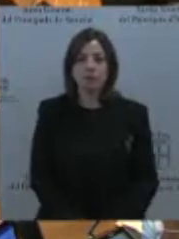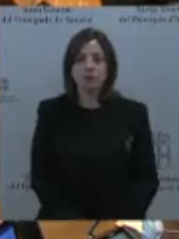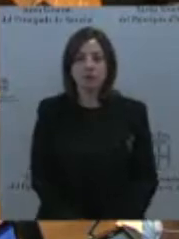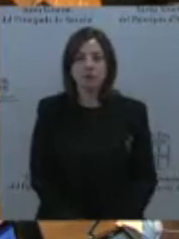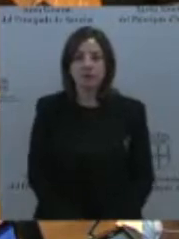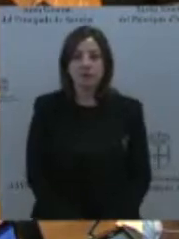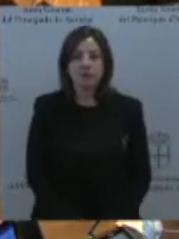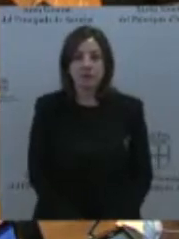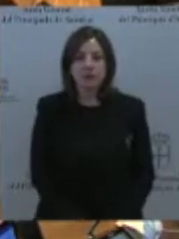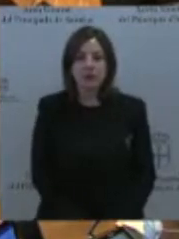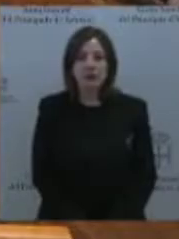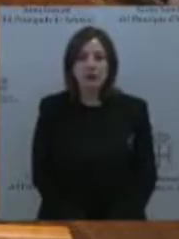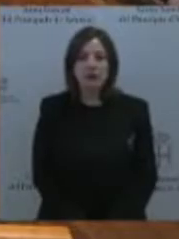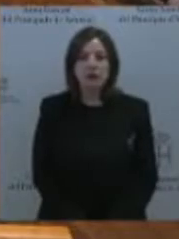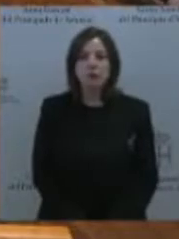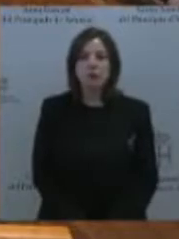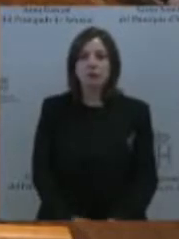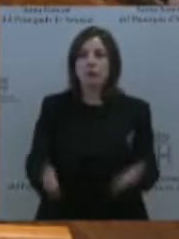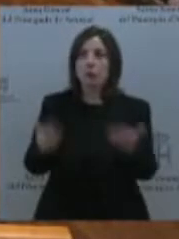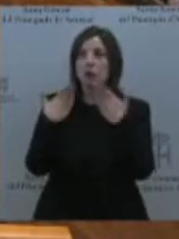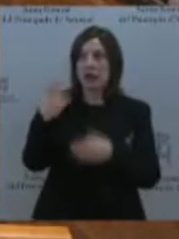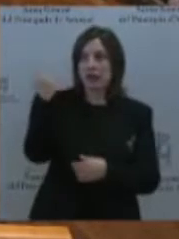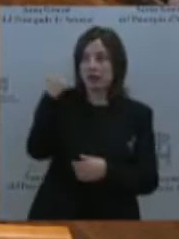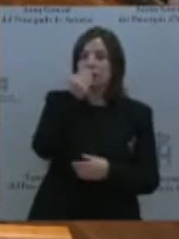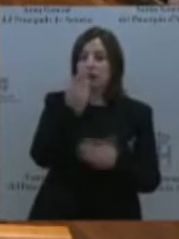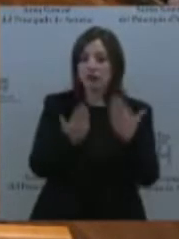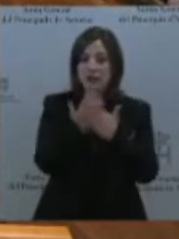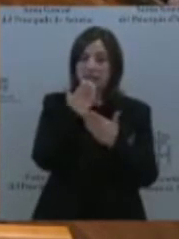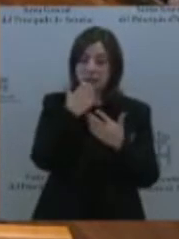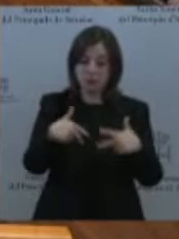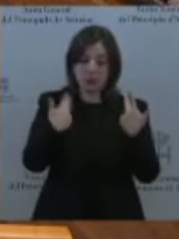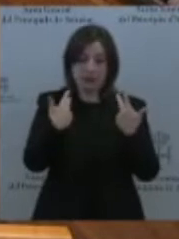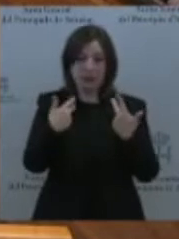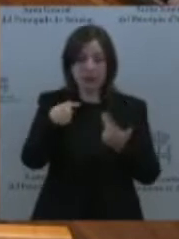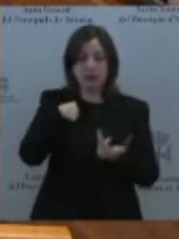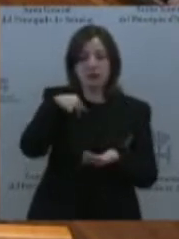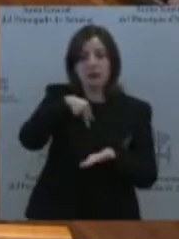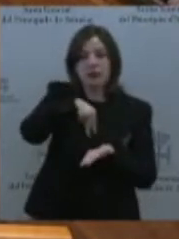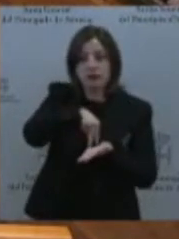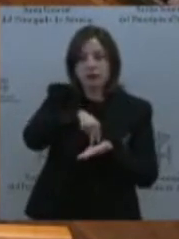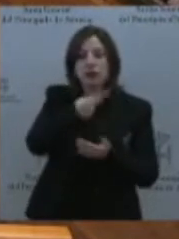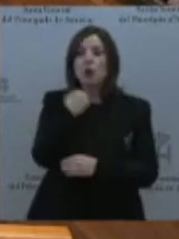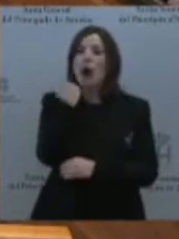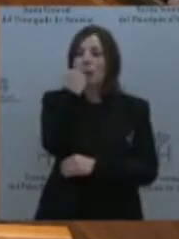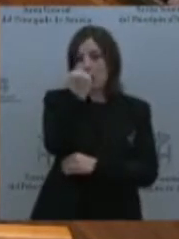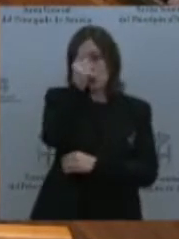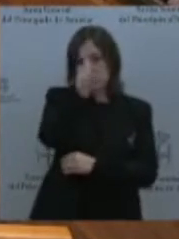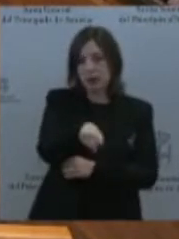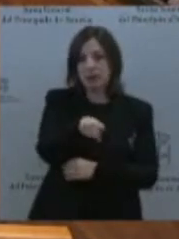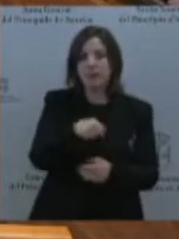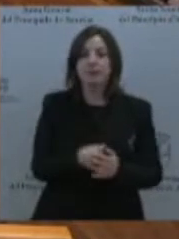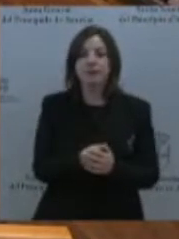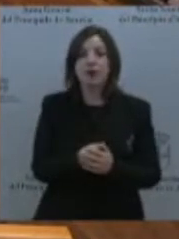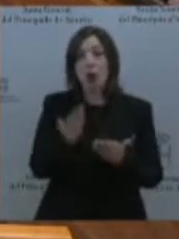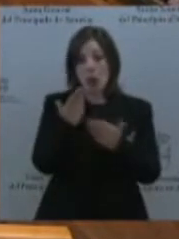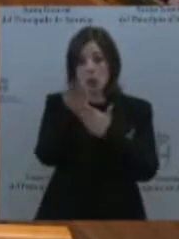Muchas gracias, señor presidente. Buenos días. Si me lo permite, desde el escaño vamos a apoyar también esta propuesta, esta moción que presenta aquí